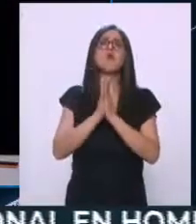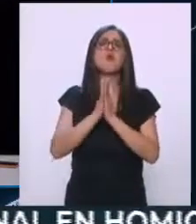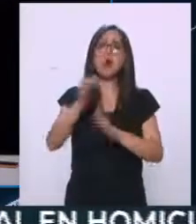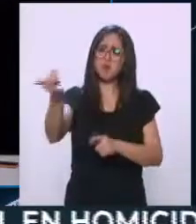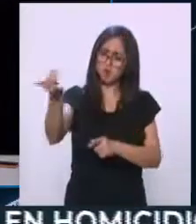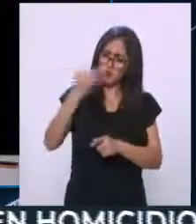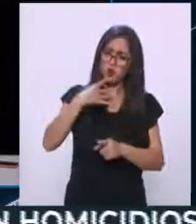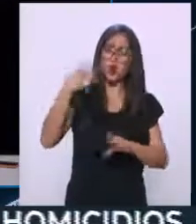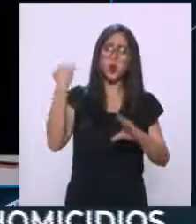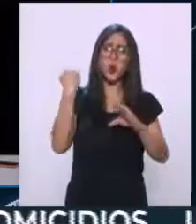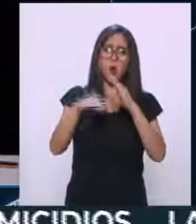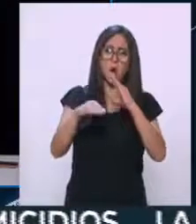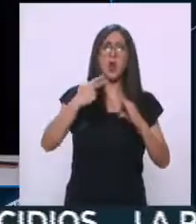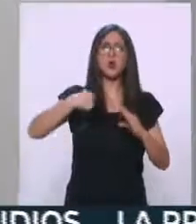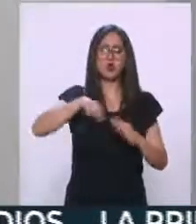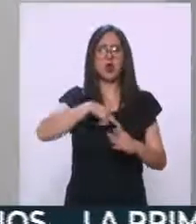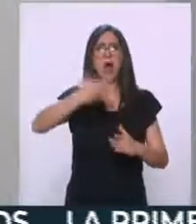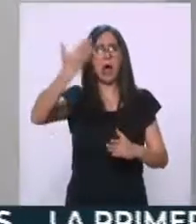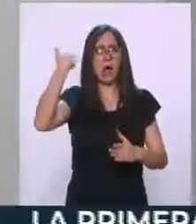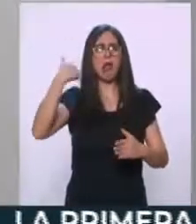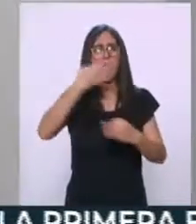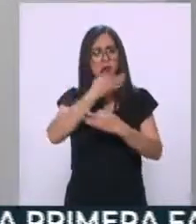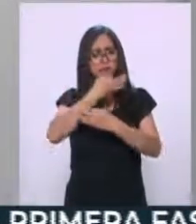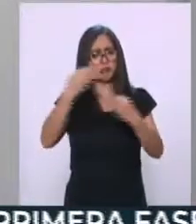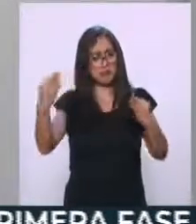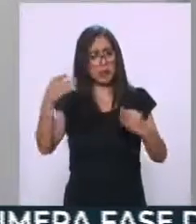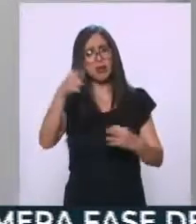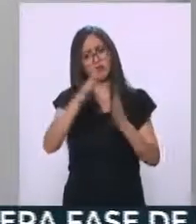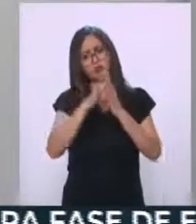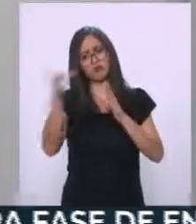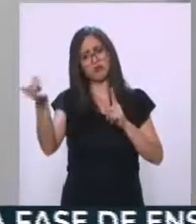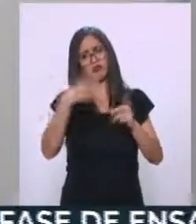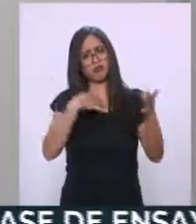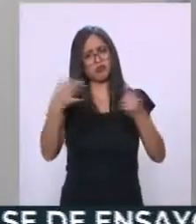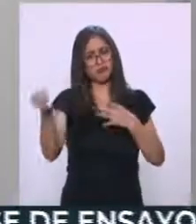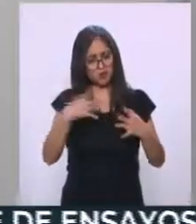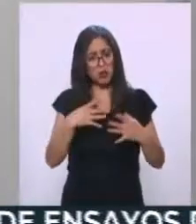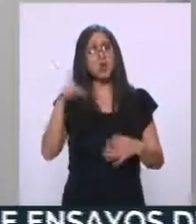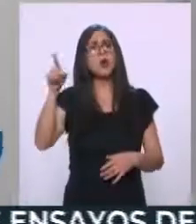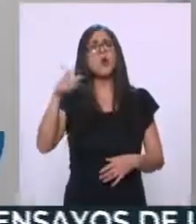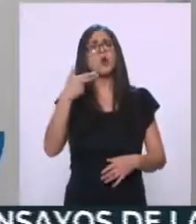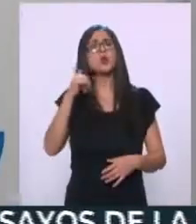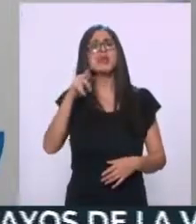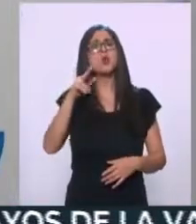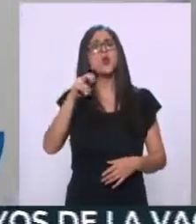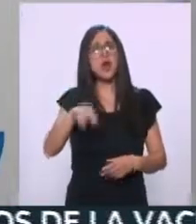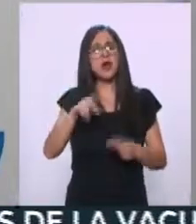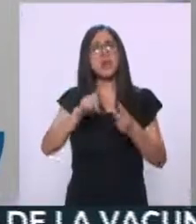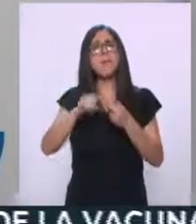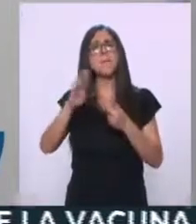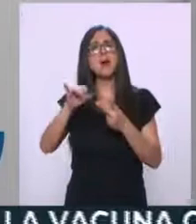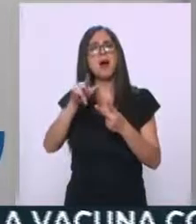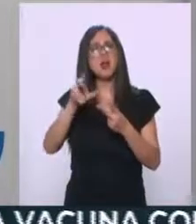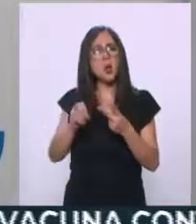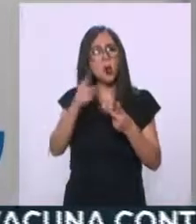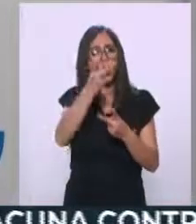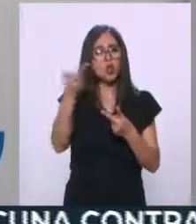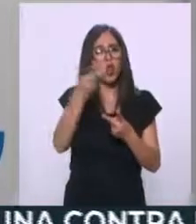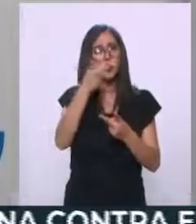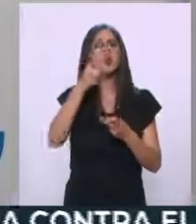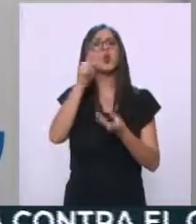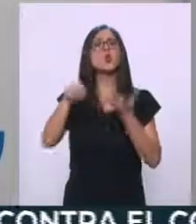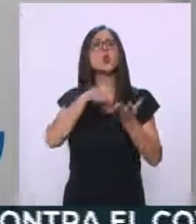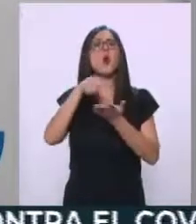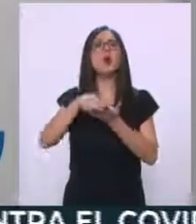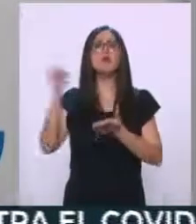les hemos compartido. Y sí, llama la atención que desde Huizquilucan y el Bajillo están emitiendo estos mensajes,